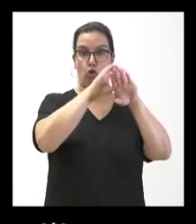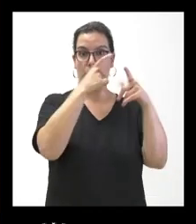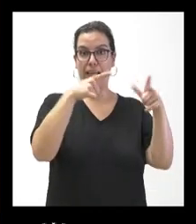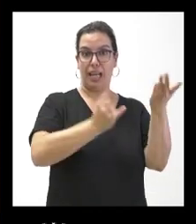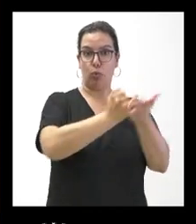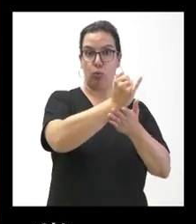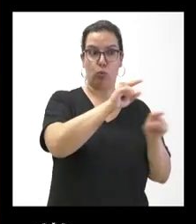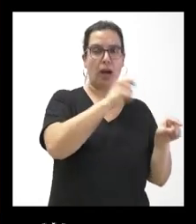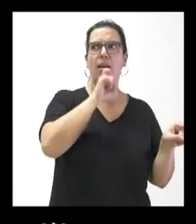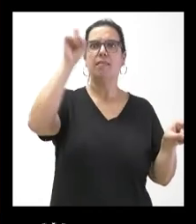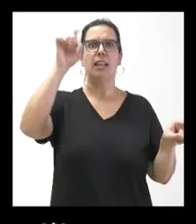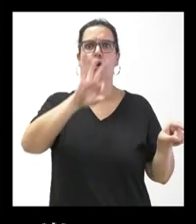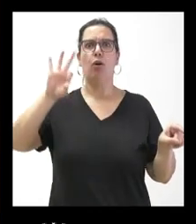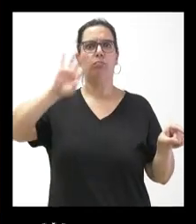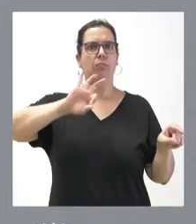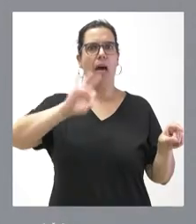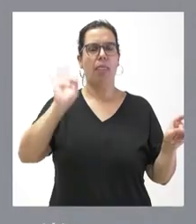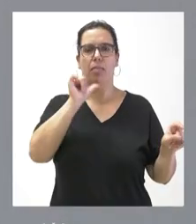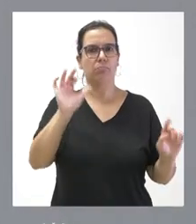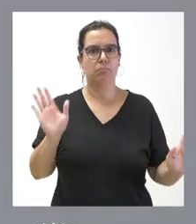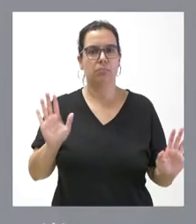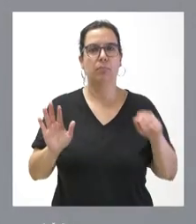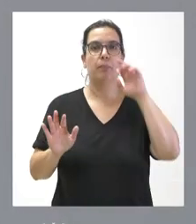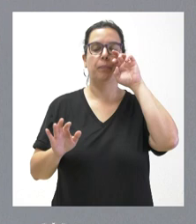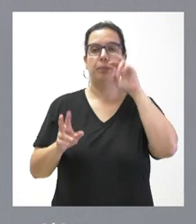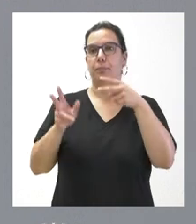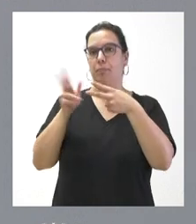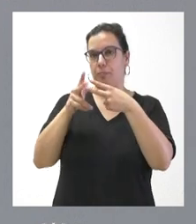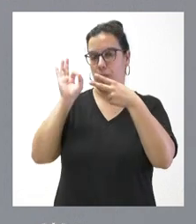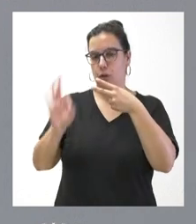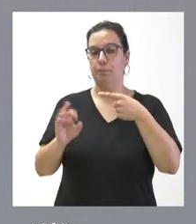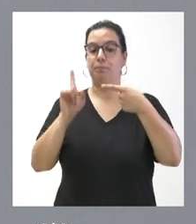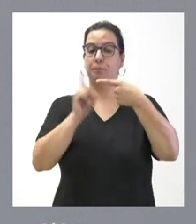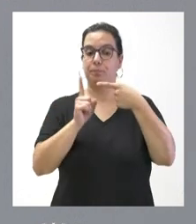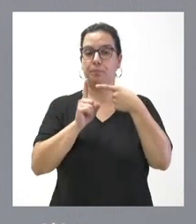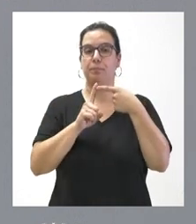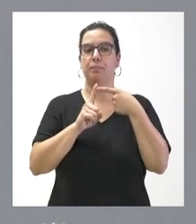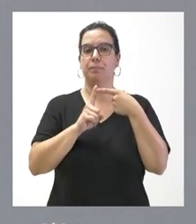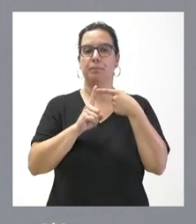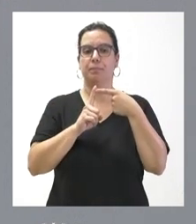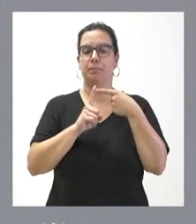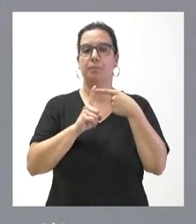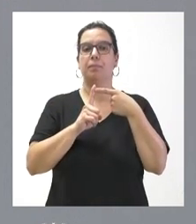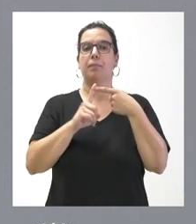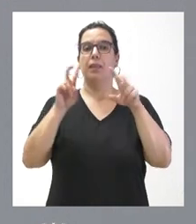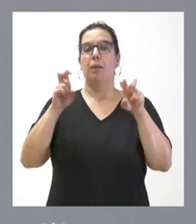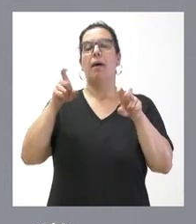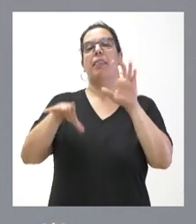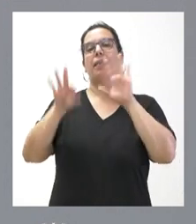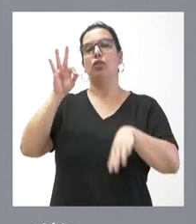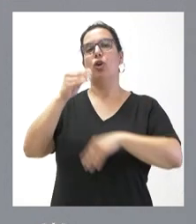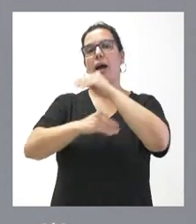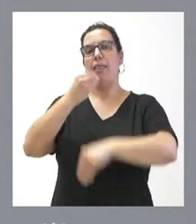de eso no sabía nada. sobre los asuntos que usted me plantea, una es una actuación del Ayuntamiento de